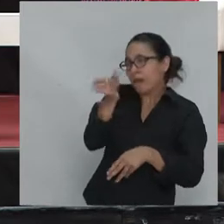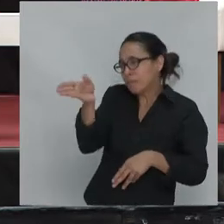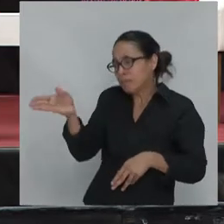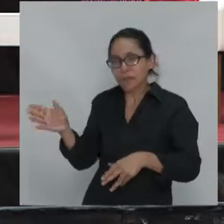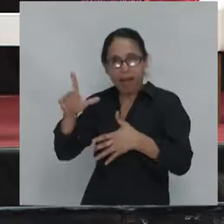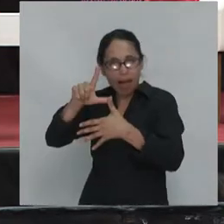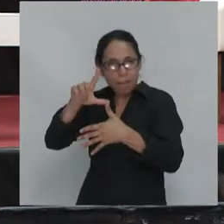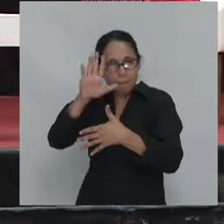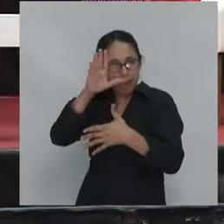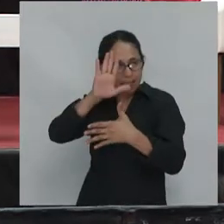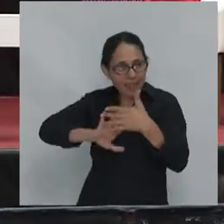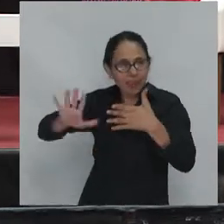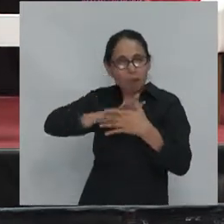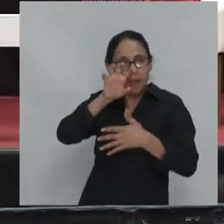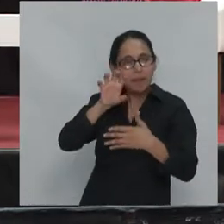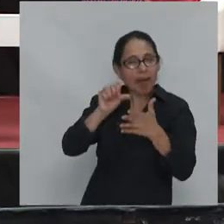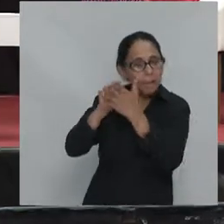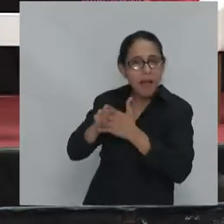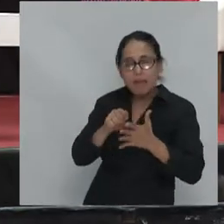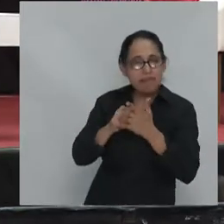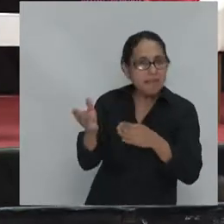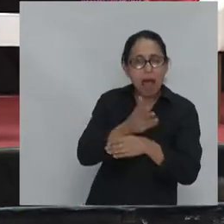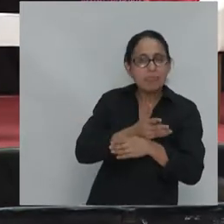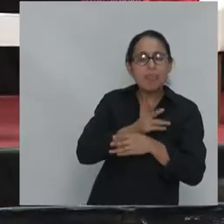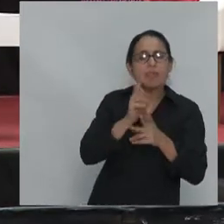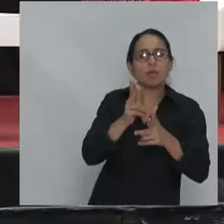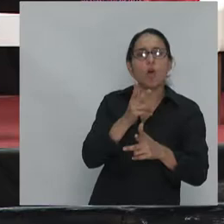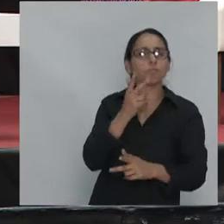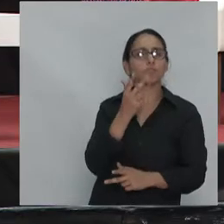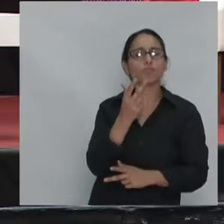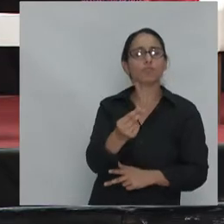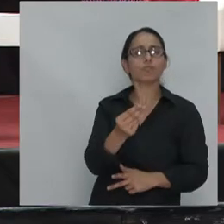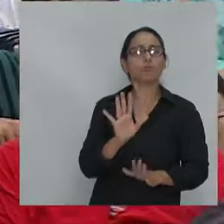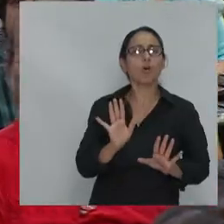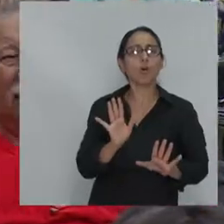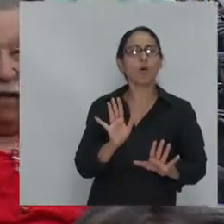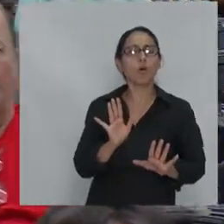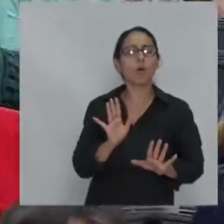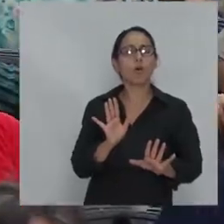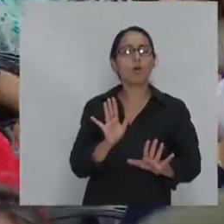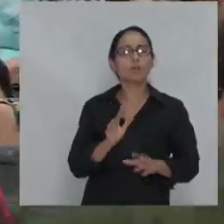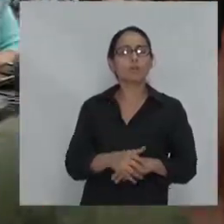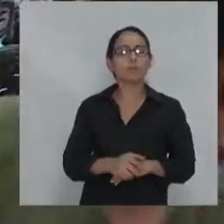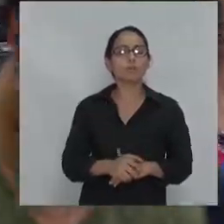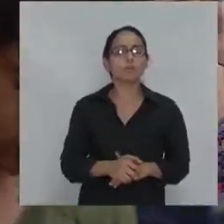de hecho de hecho está viva la doctrina